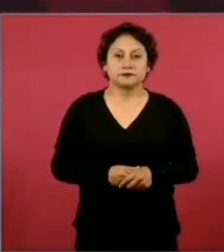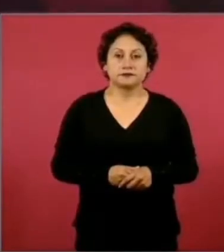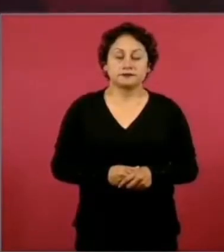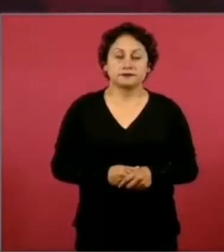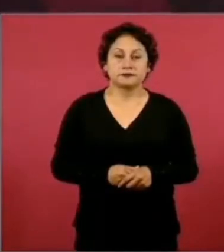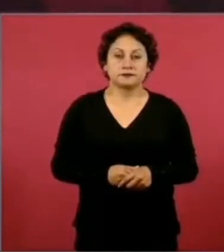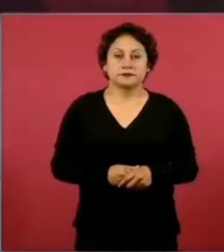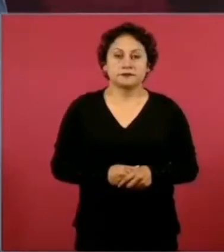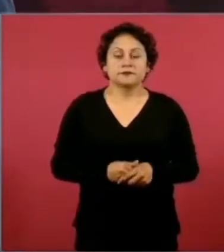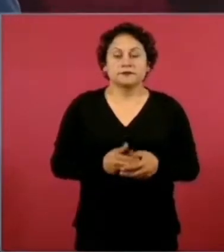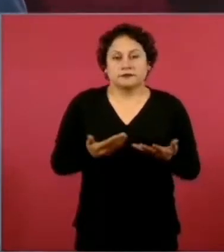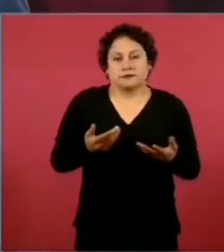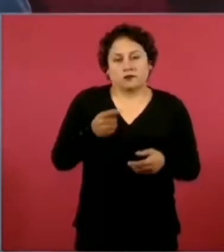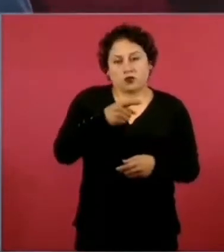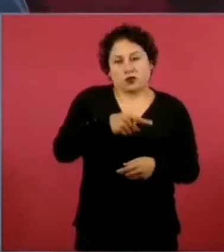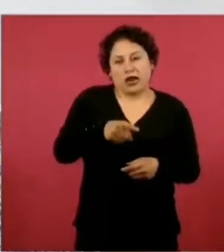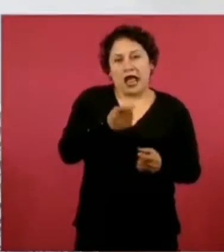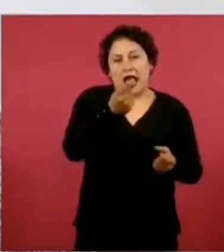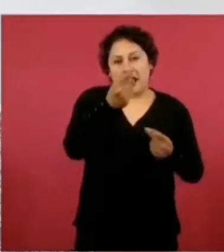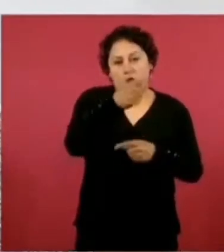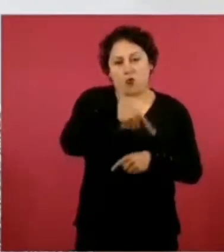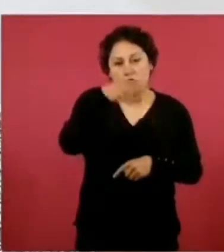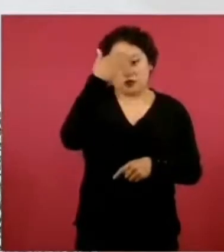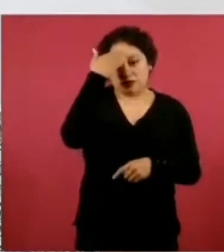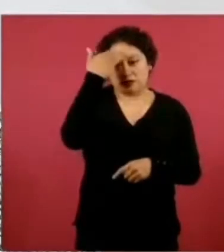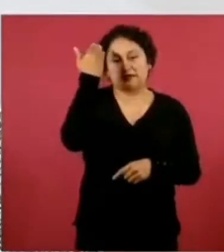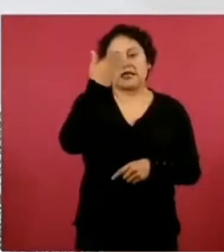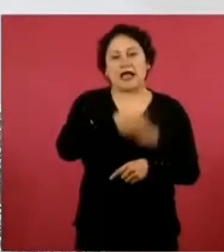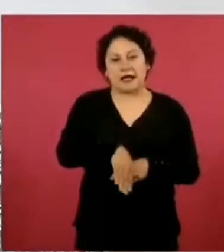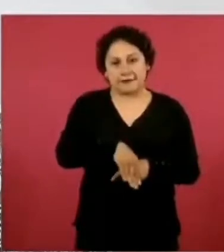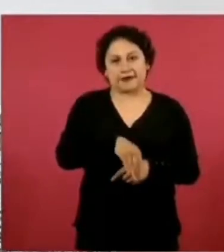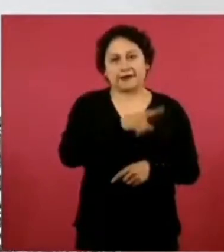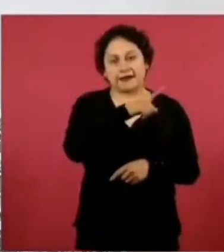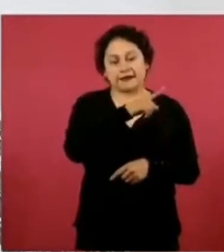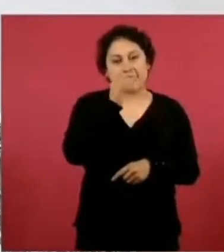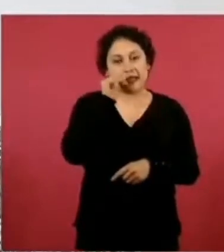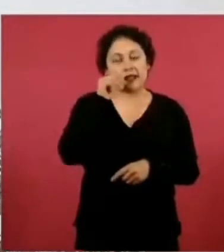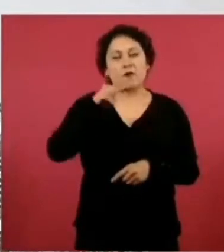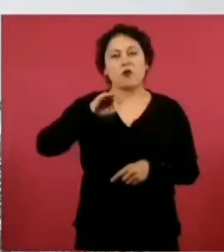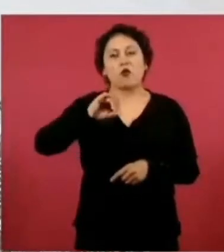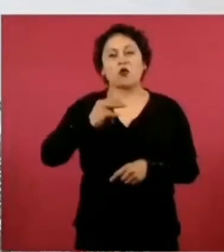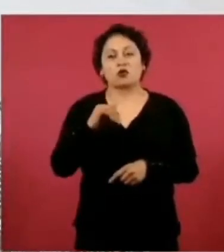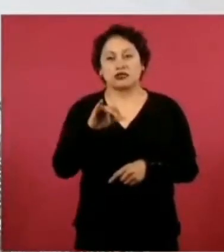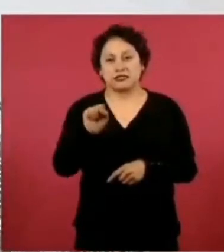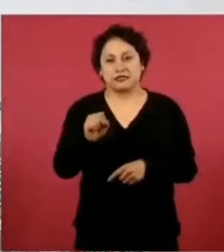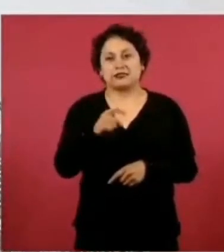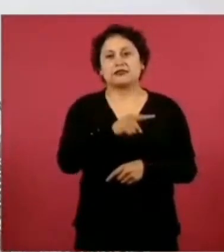los moches, hacen así, como no…